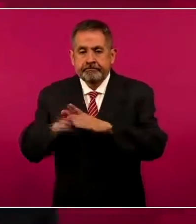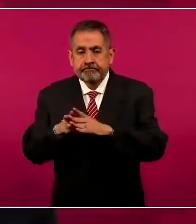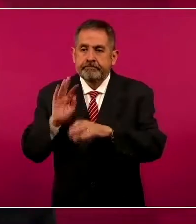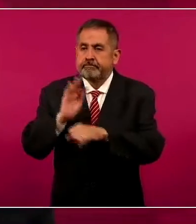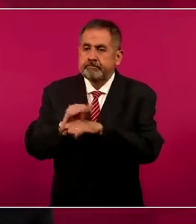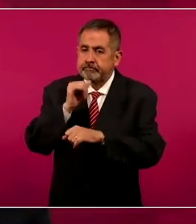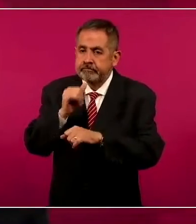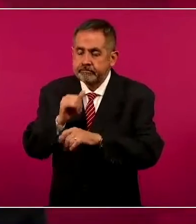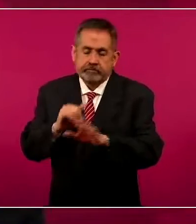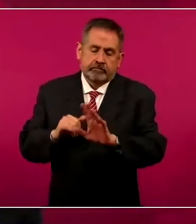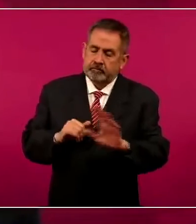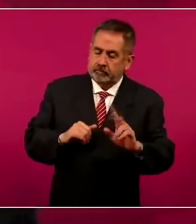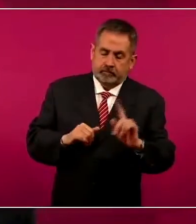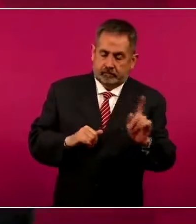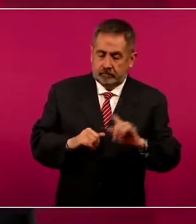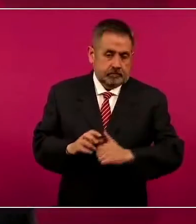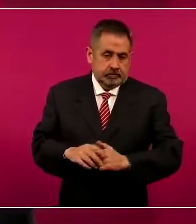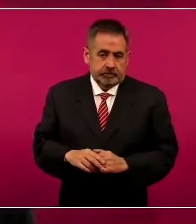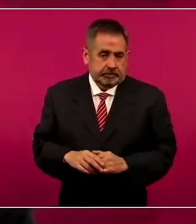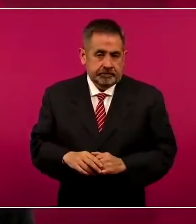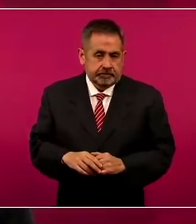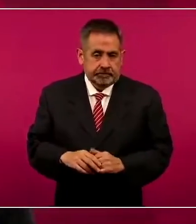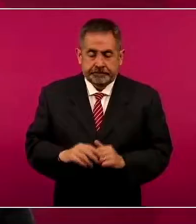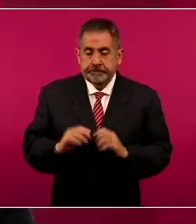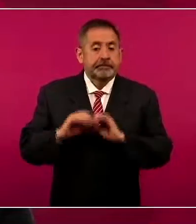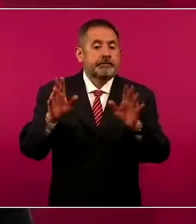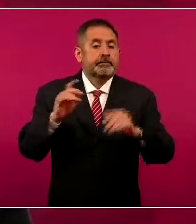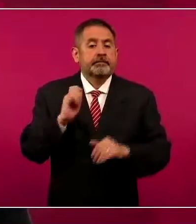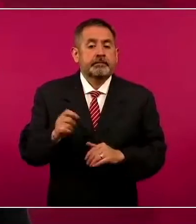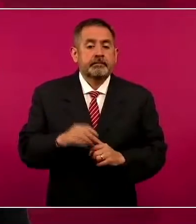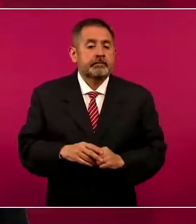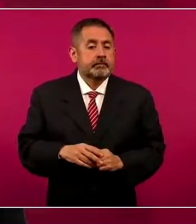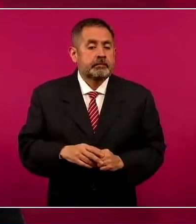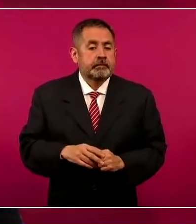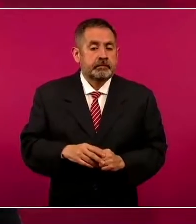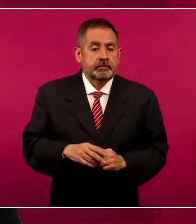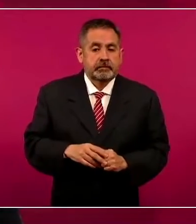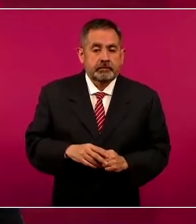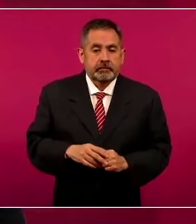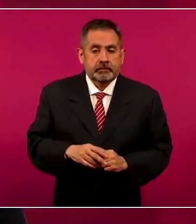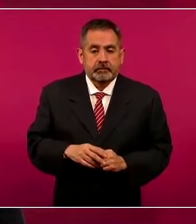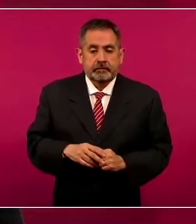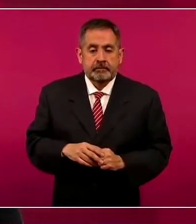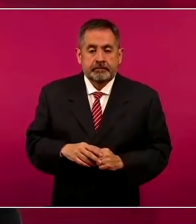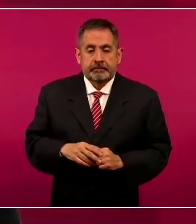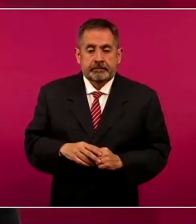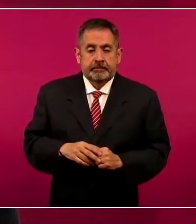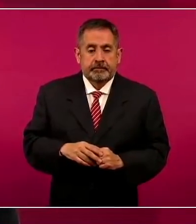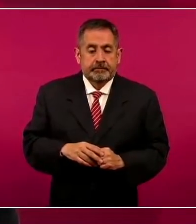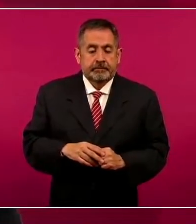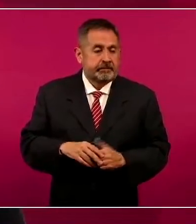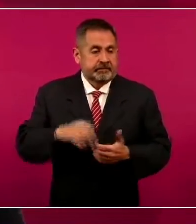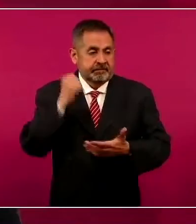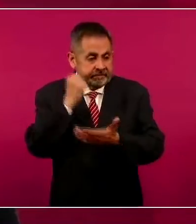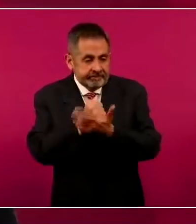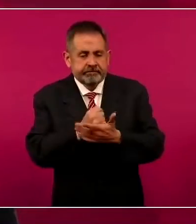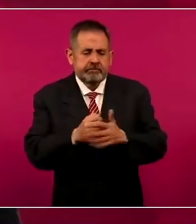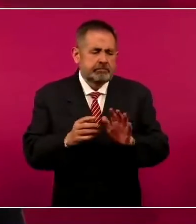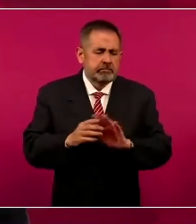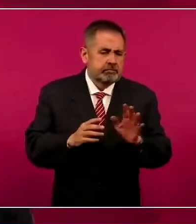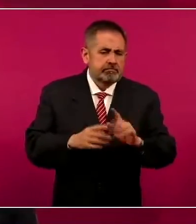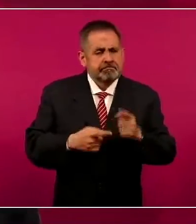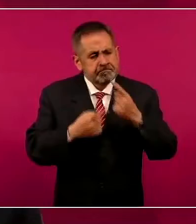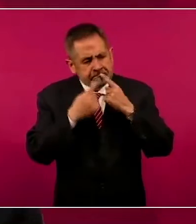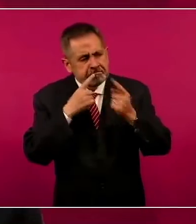protección. Desde luego, no es por la fuerza, es convenciendo.